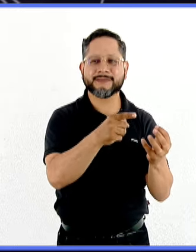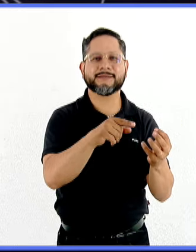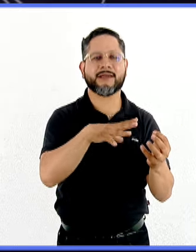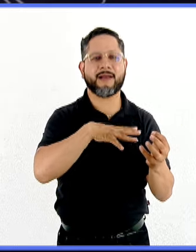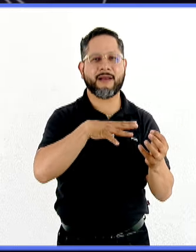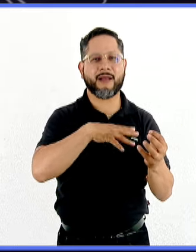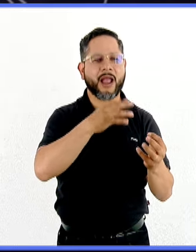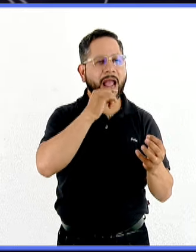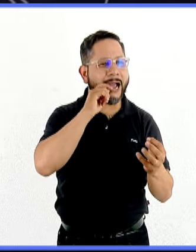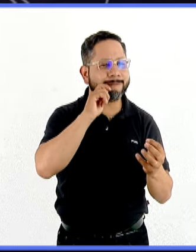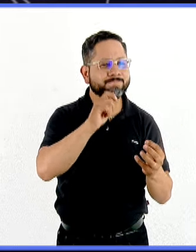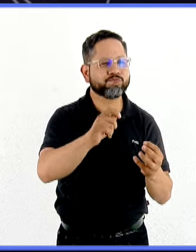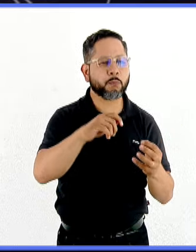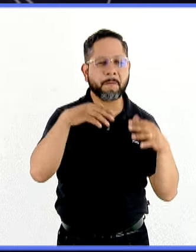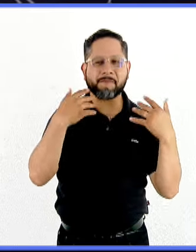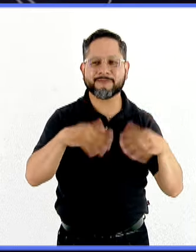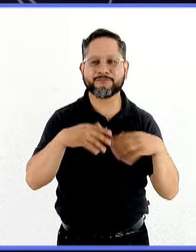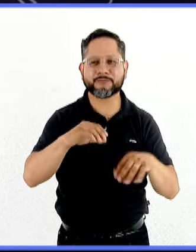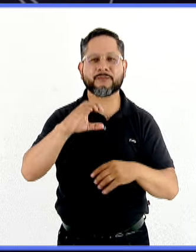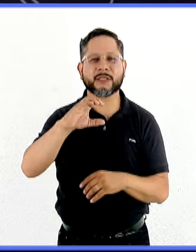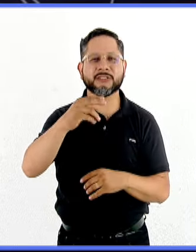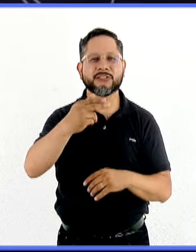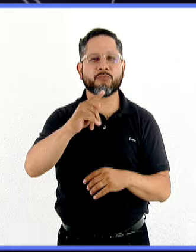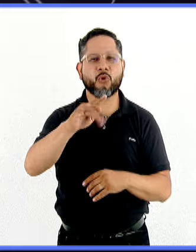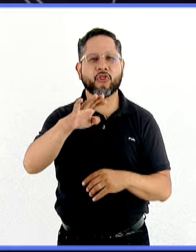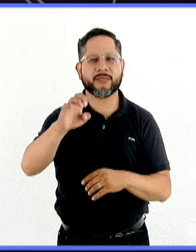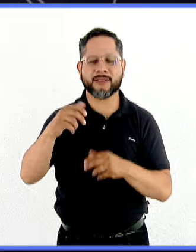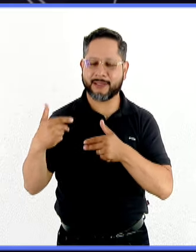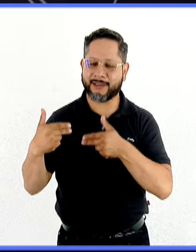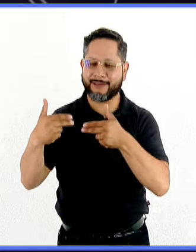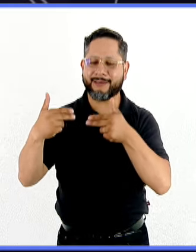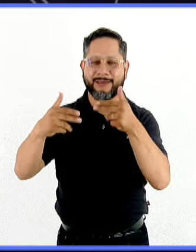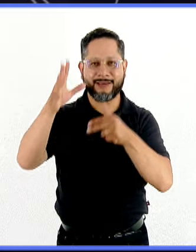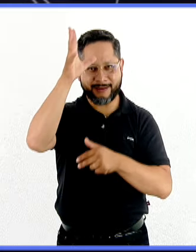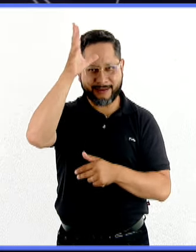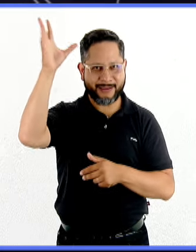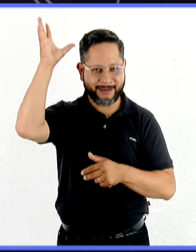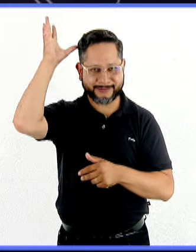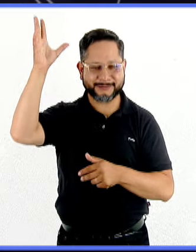famoso y delicioso chile chipotle, herencia de los aztecas.